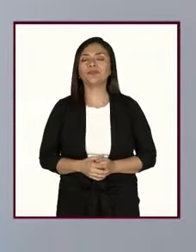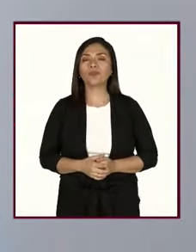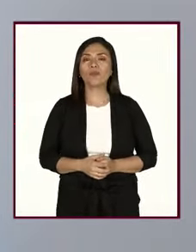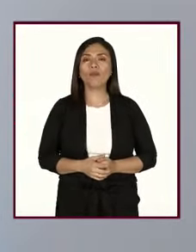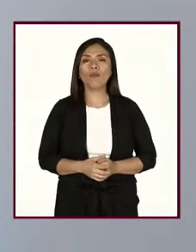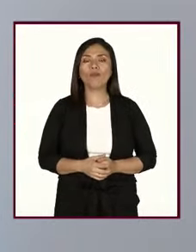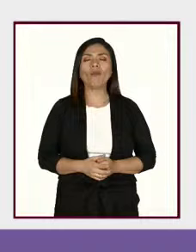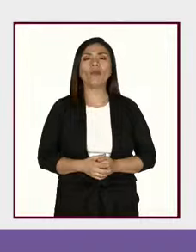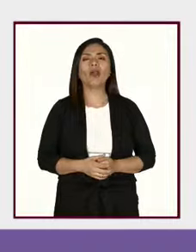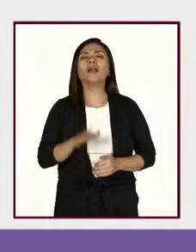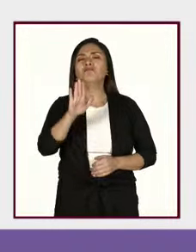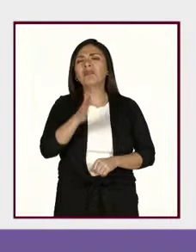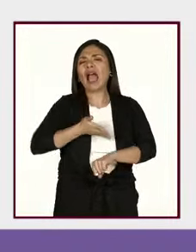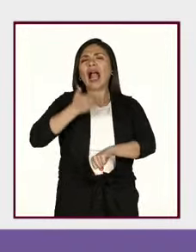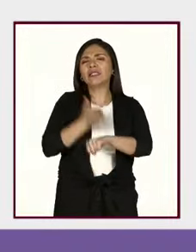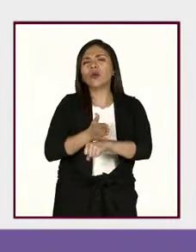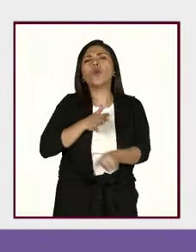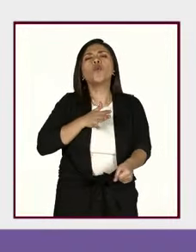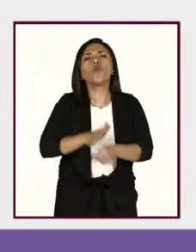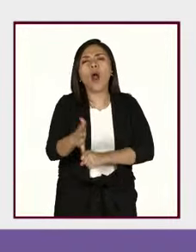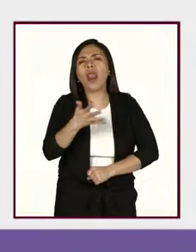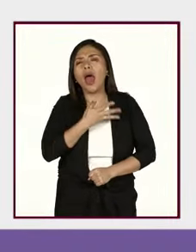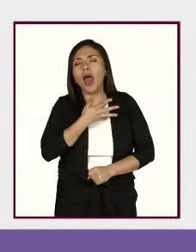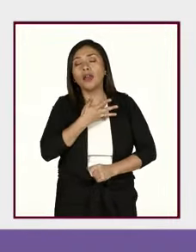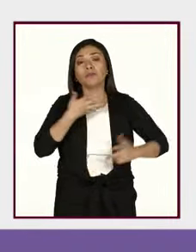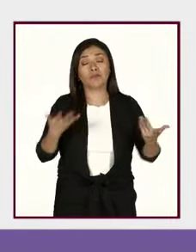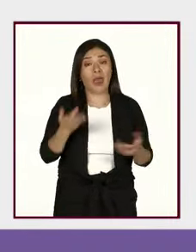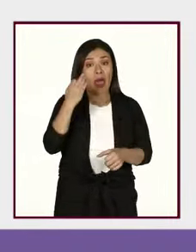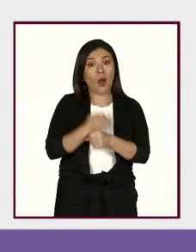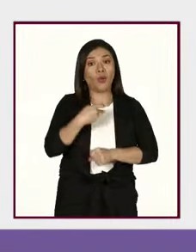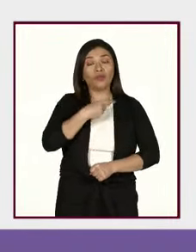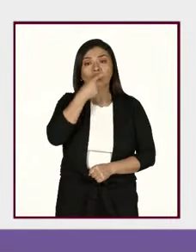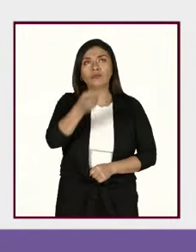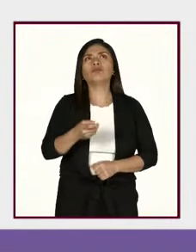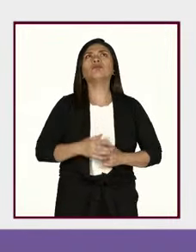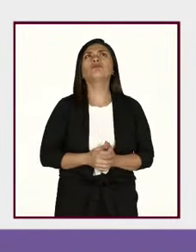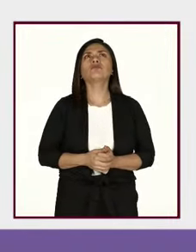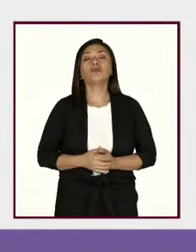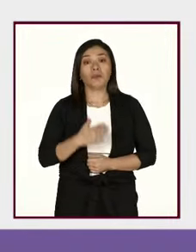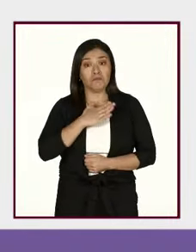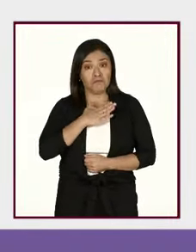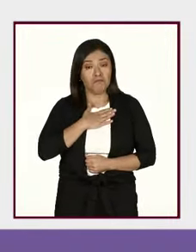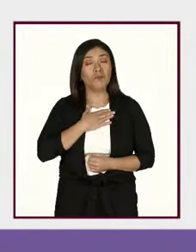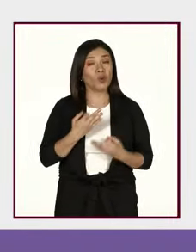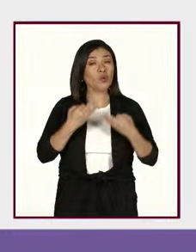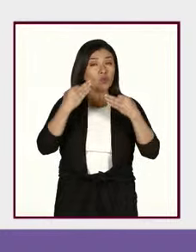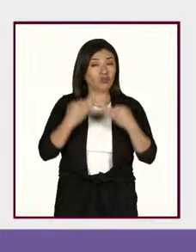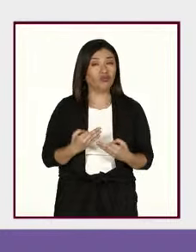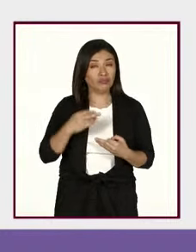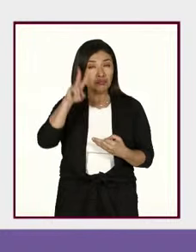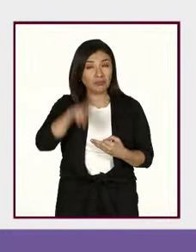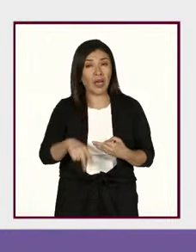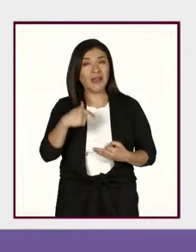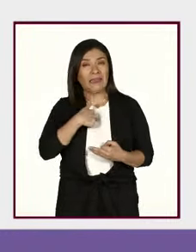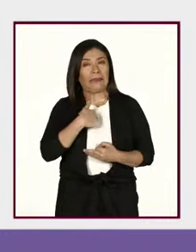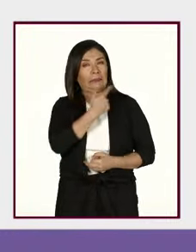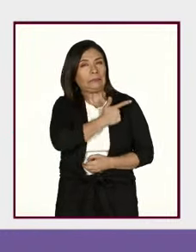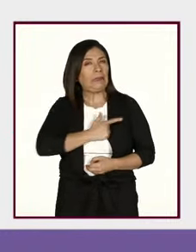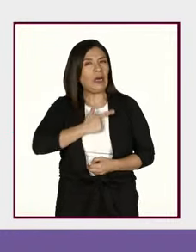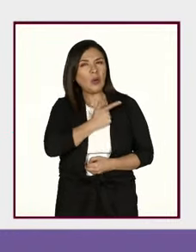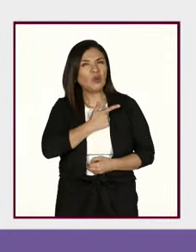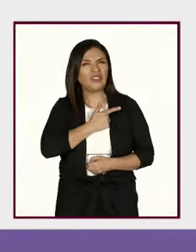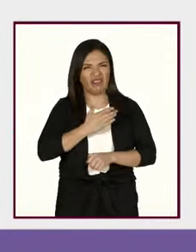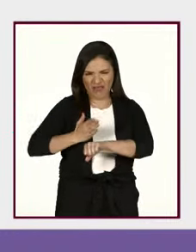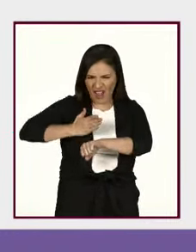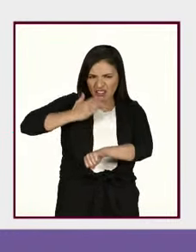¿Qué sanciones hay? Yo quiero decirles que aunque no soy muy promotora de lo